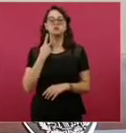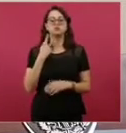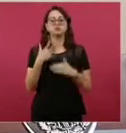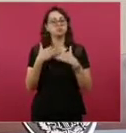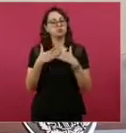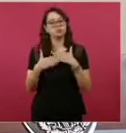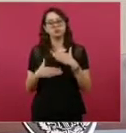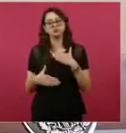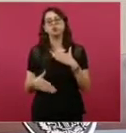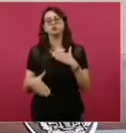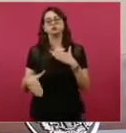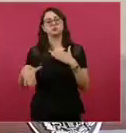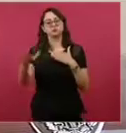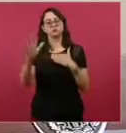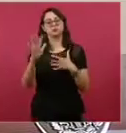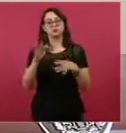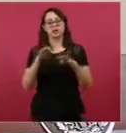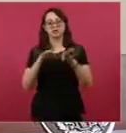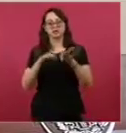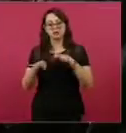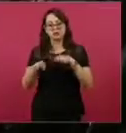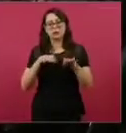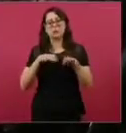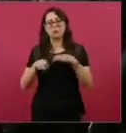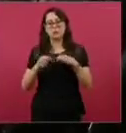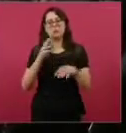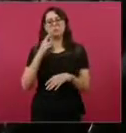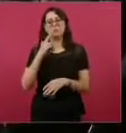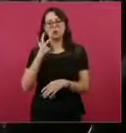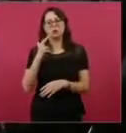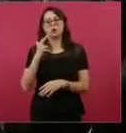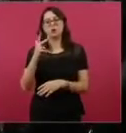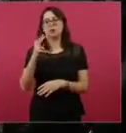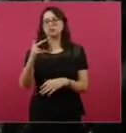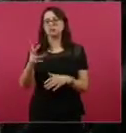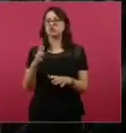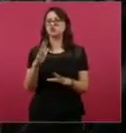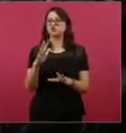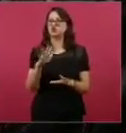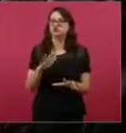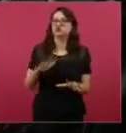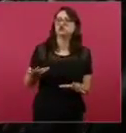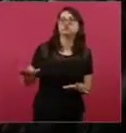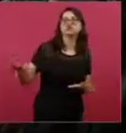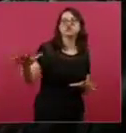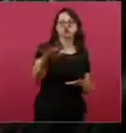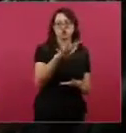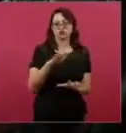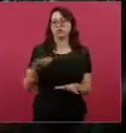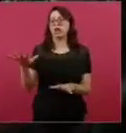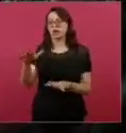Hay avances, sobre todo en el terreno social. No se avanza en el terreno democrático. Gracias. Gracias.